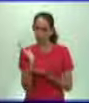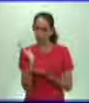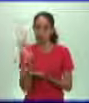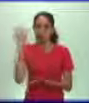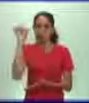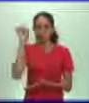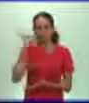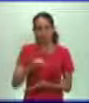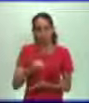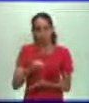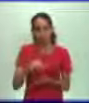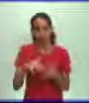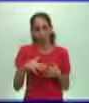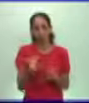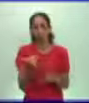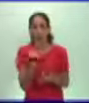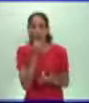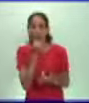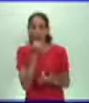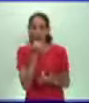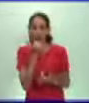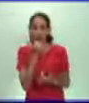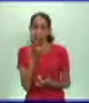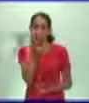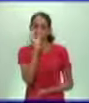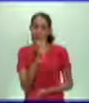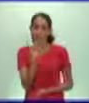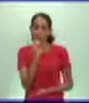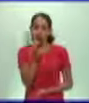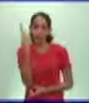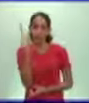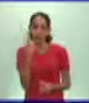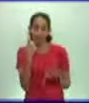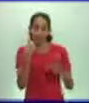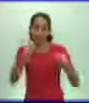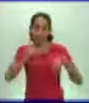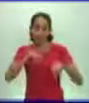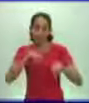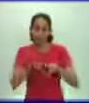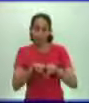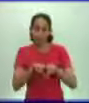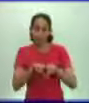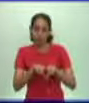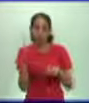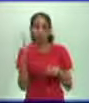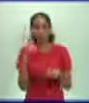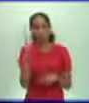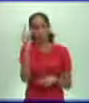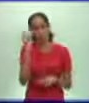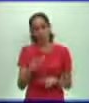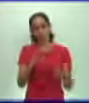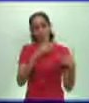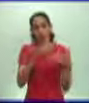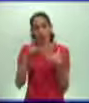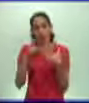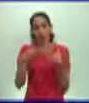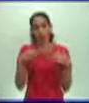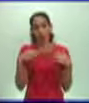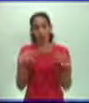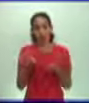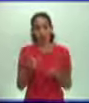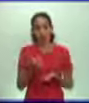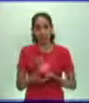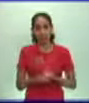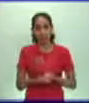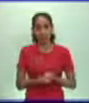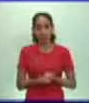Porque no es una adecuada organización. Falta unidad. Falta además de un liderazgo que tenga a bien a